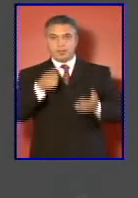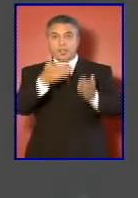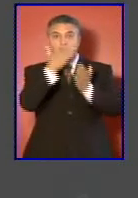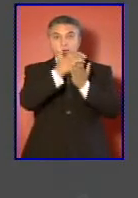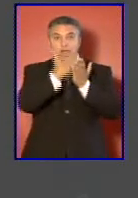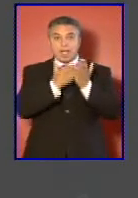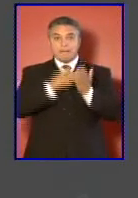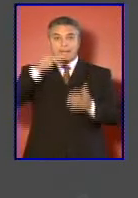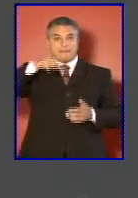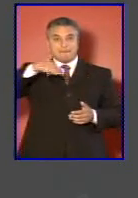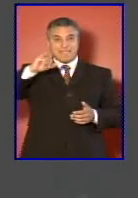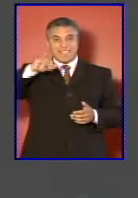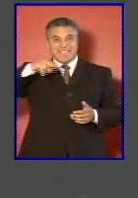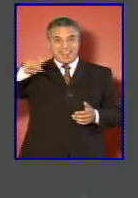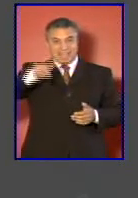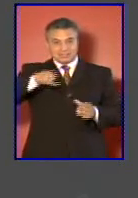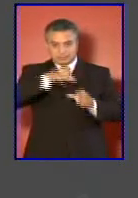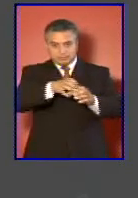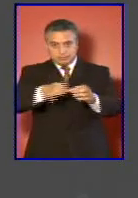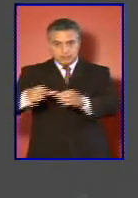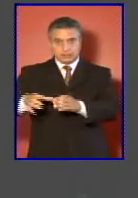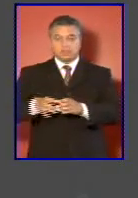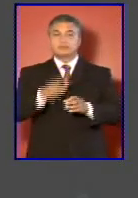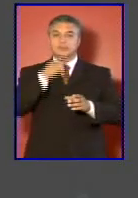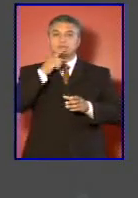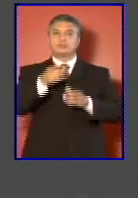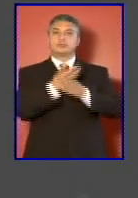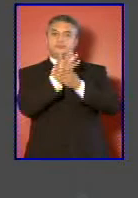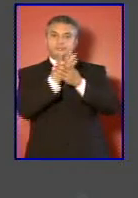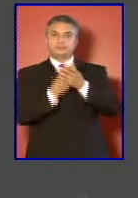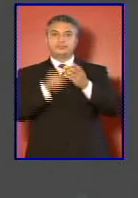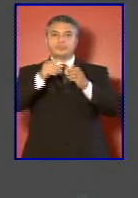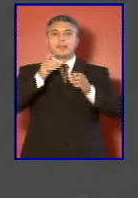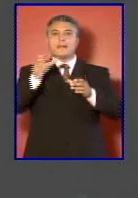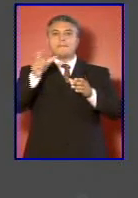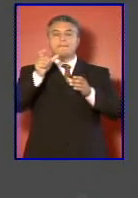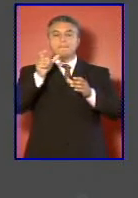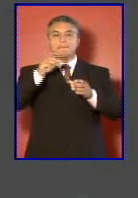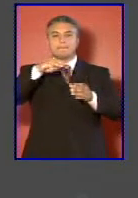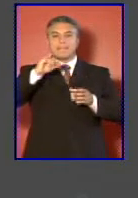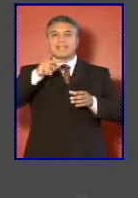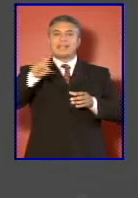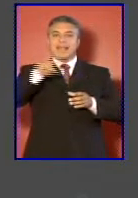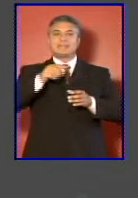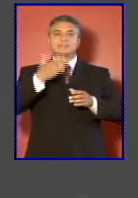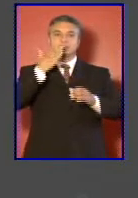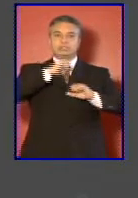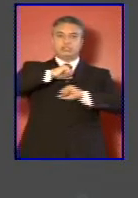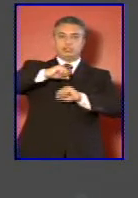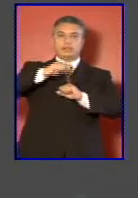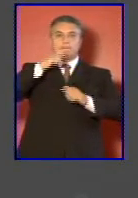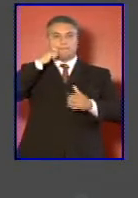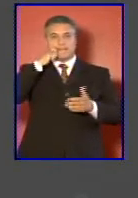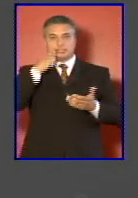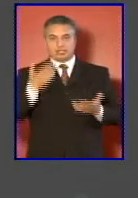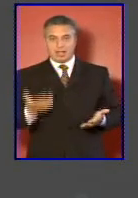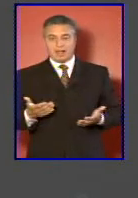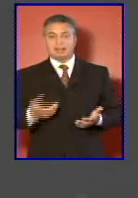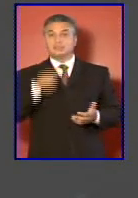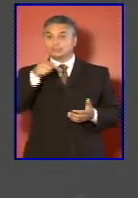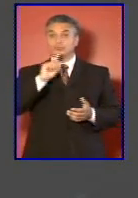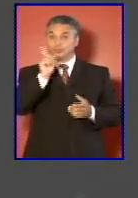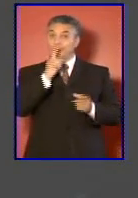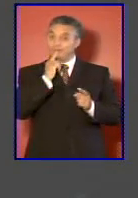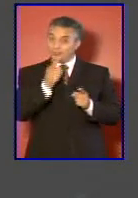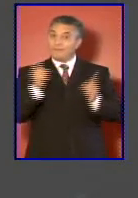desminado continuará hasta concluir con la eliminación de las minas antipersonales el tiempo requerido sin embargo no es breve